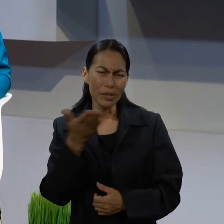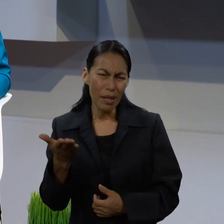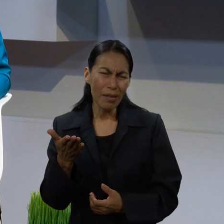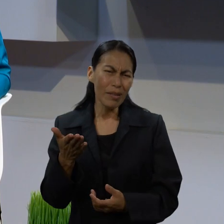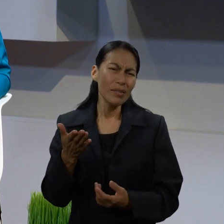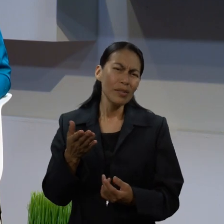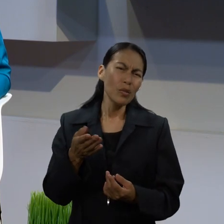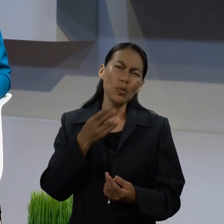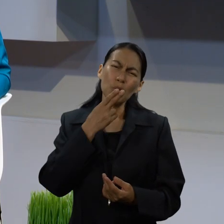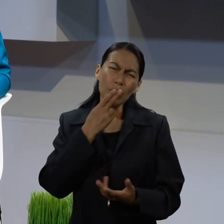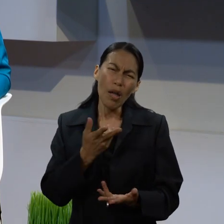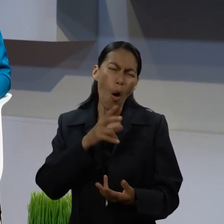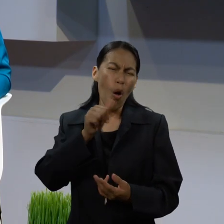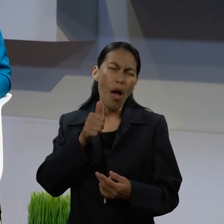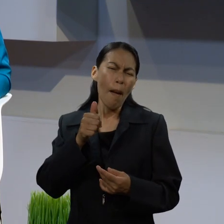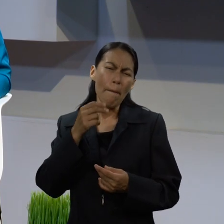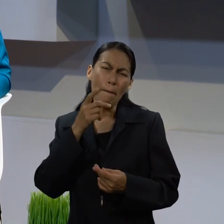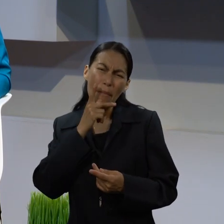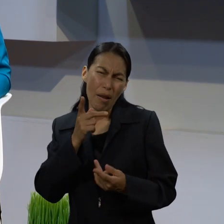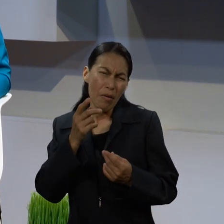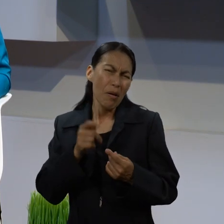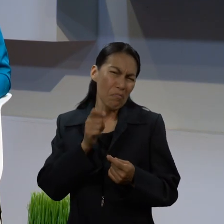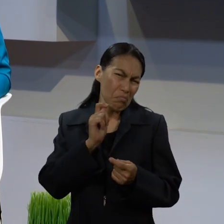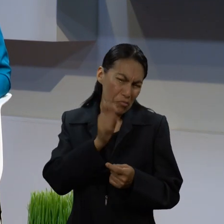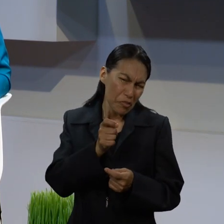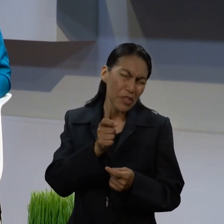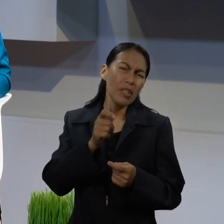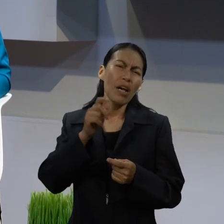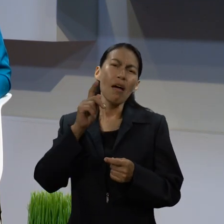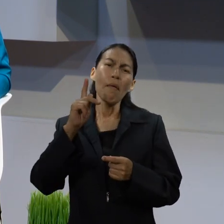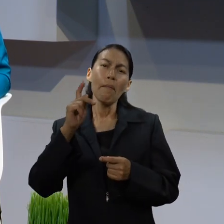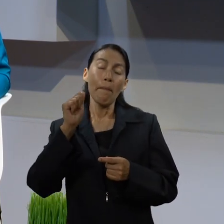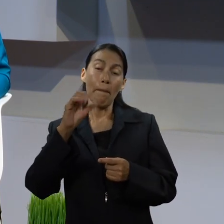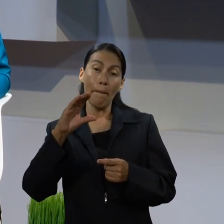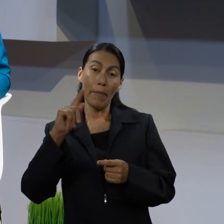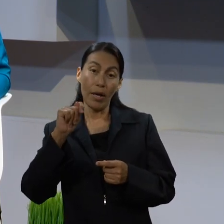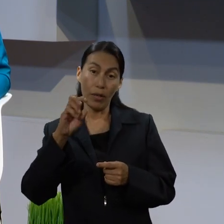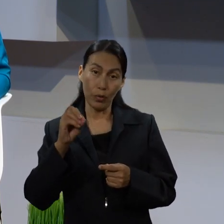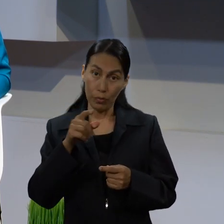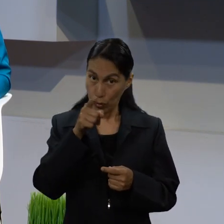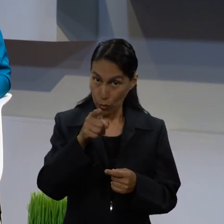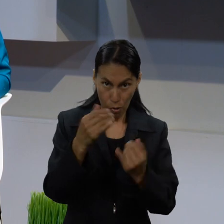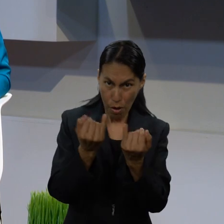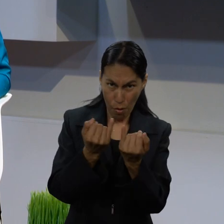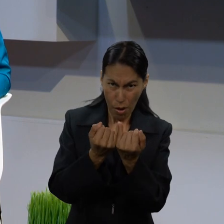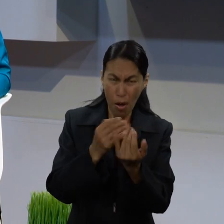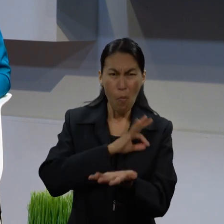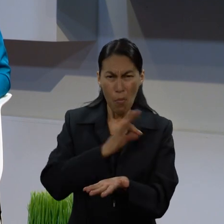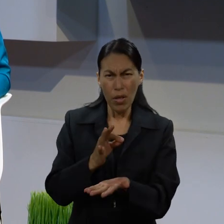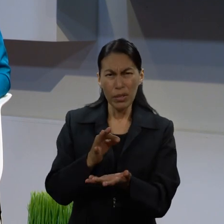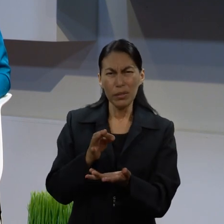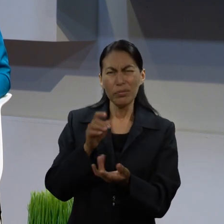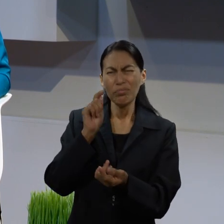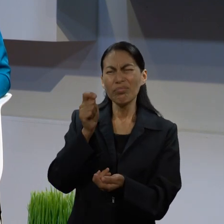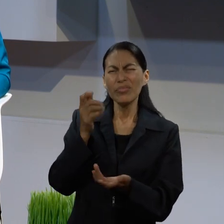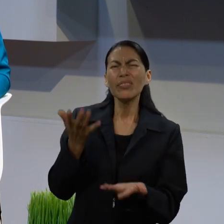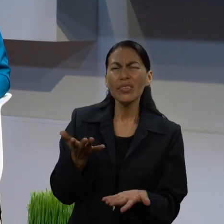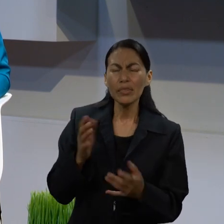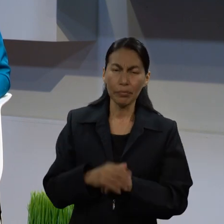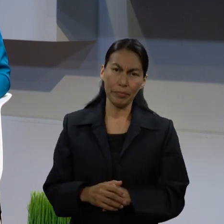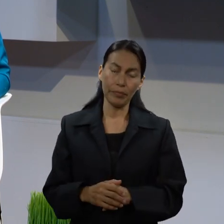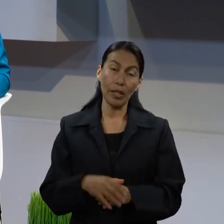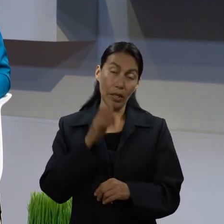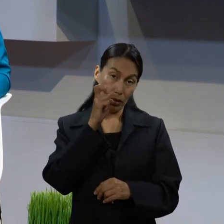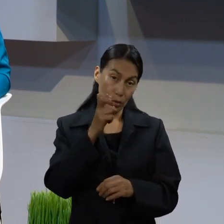ustedes hayan usado este sinónimo, y en casa usted también puede buscar un sinónimo, porque esta palabra es